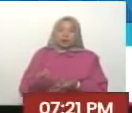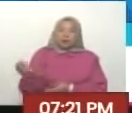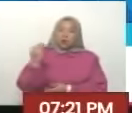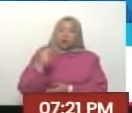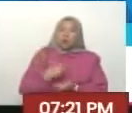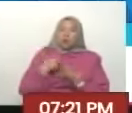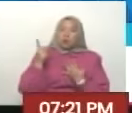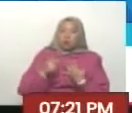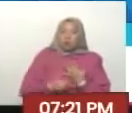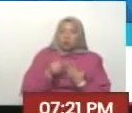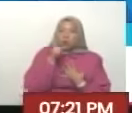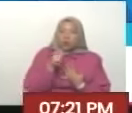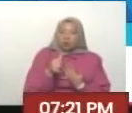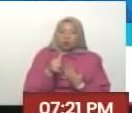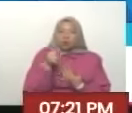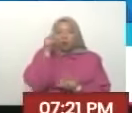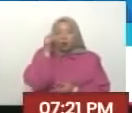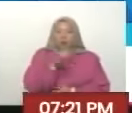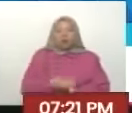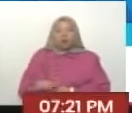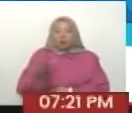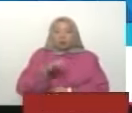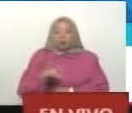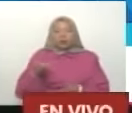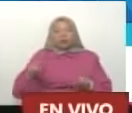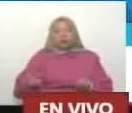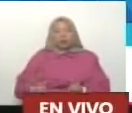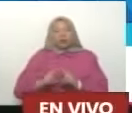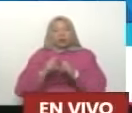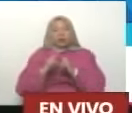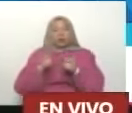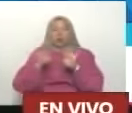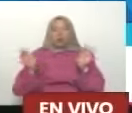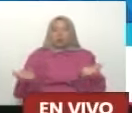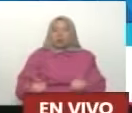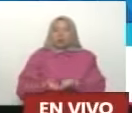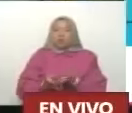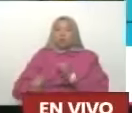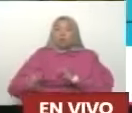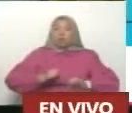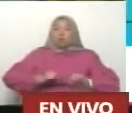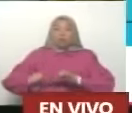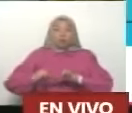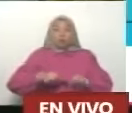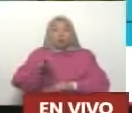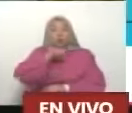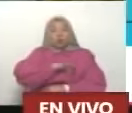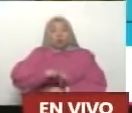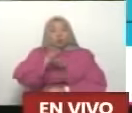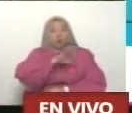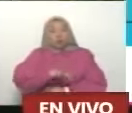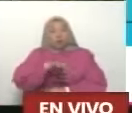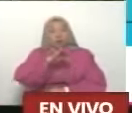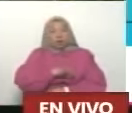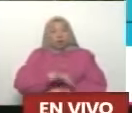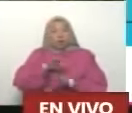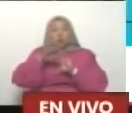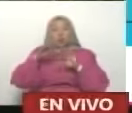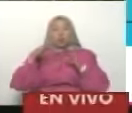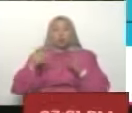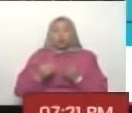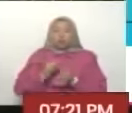fortaleza como fue el encuentro mundial de movimientos sociales del ALBA para construir una